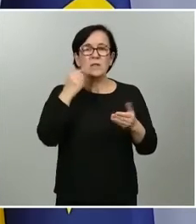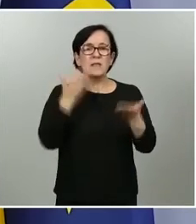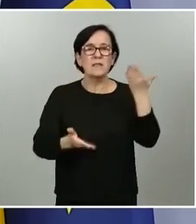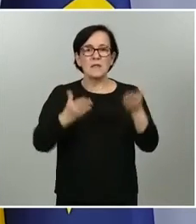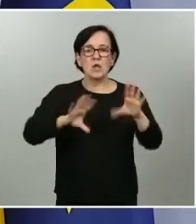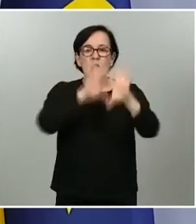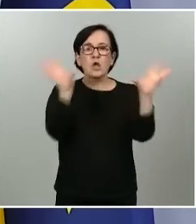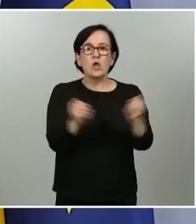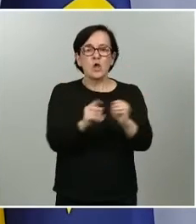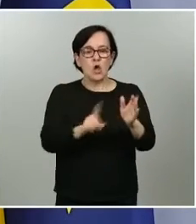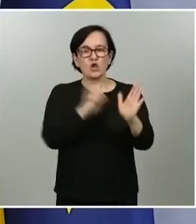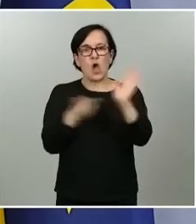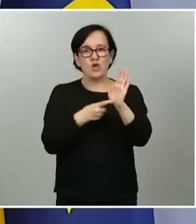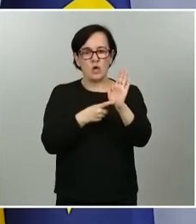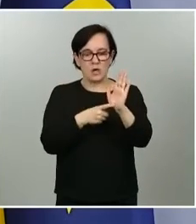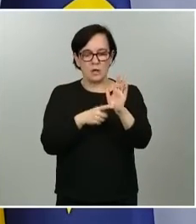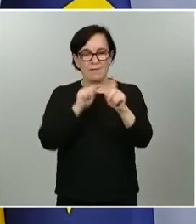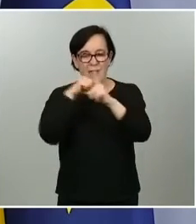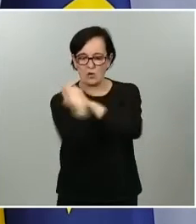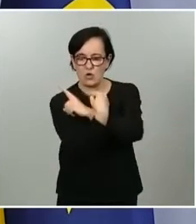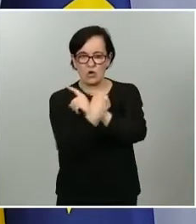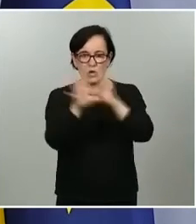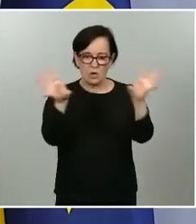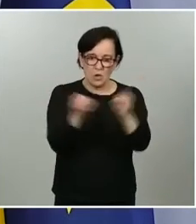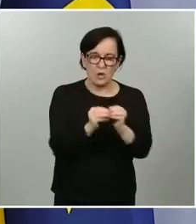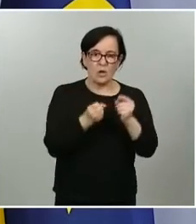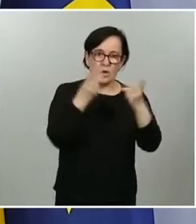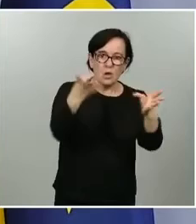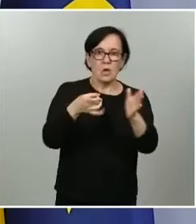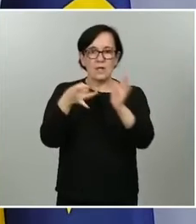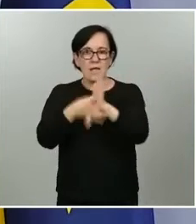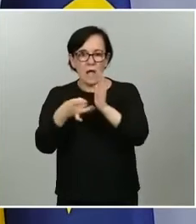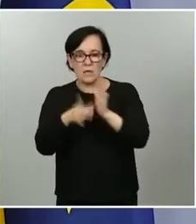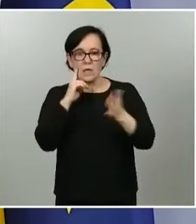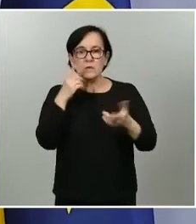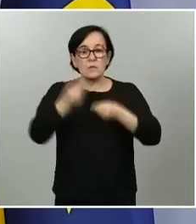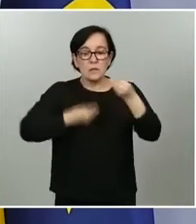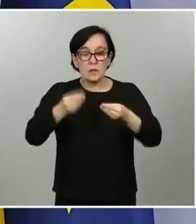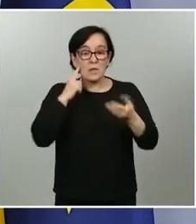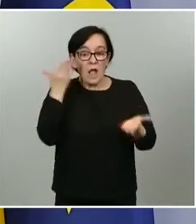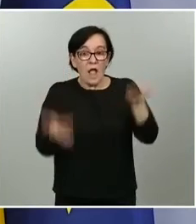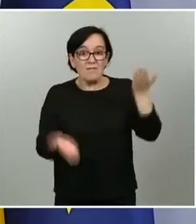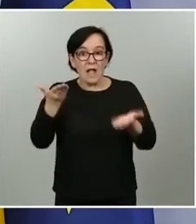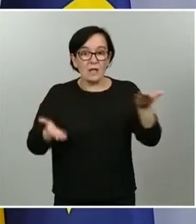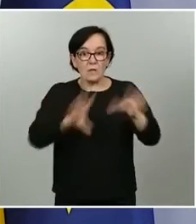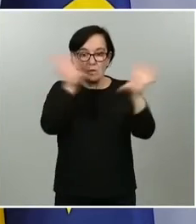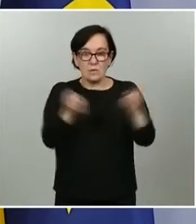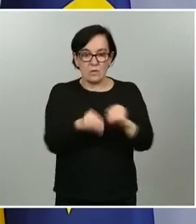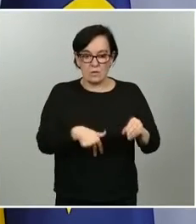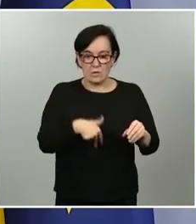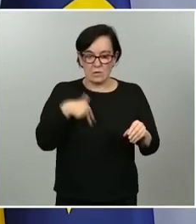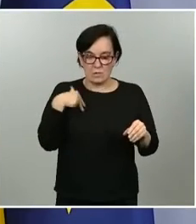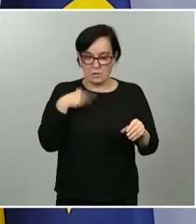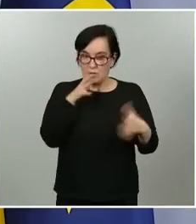de un conjunto de indicadores cuantitativos y cualitativos y viendo la evaluación global en un conjunto de estos